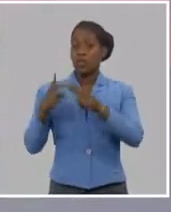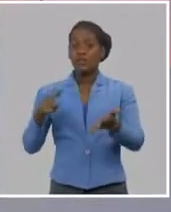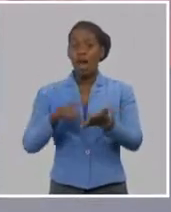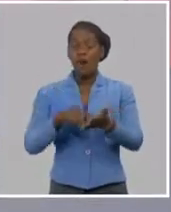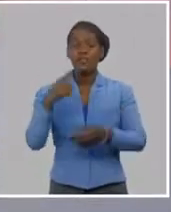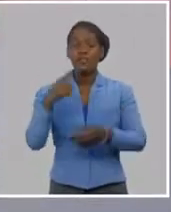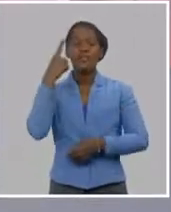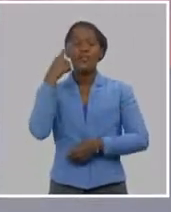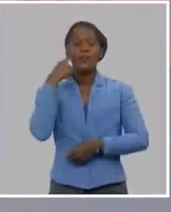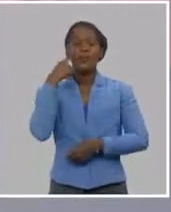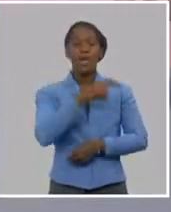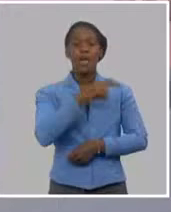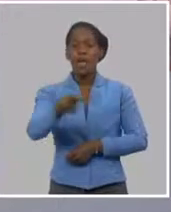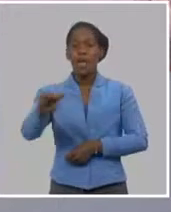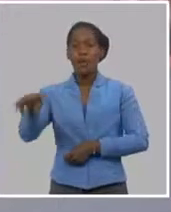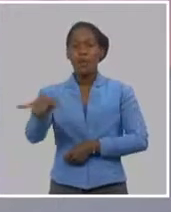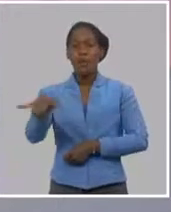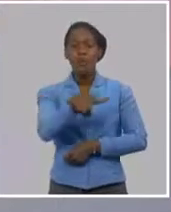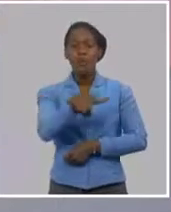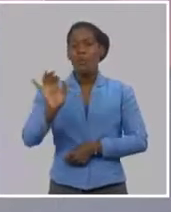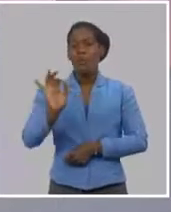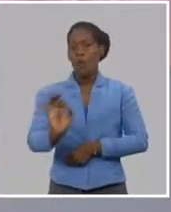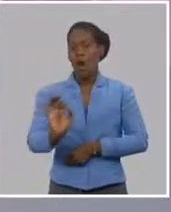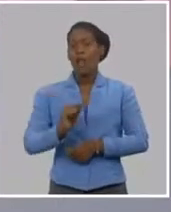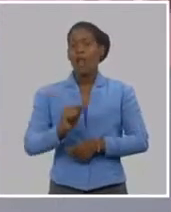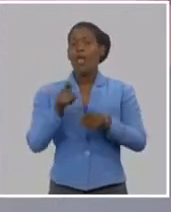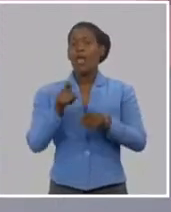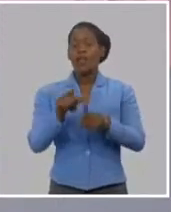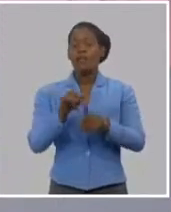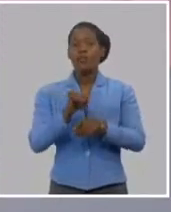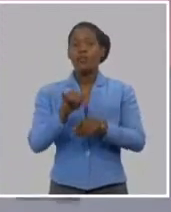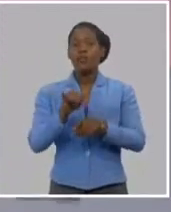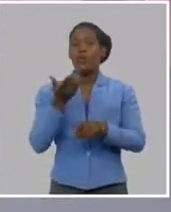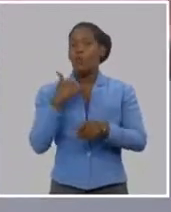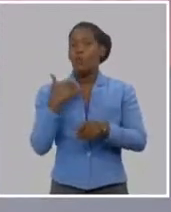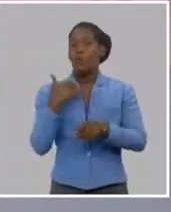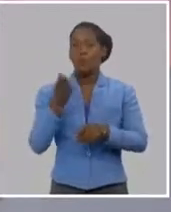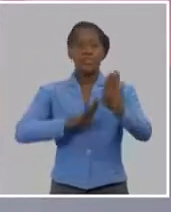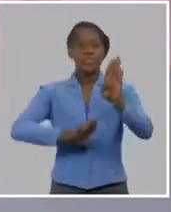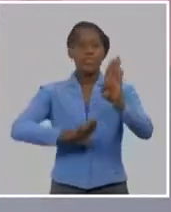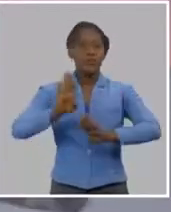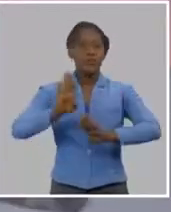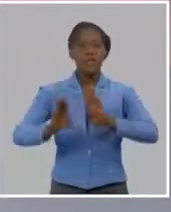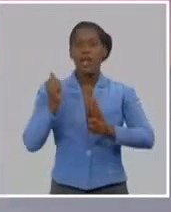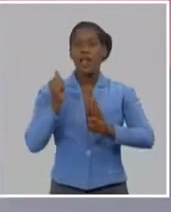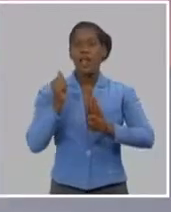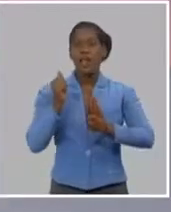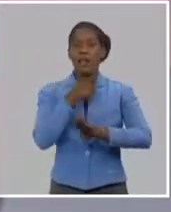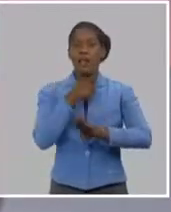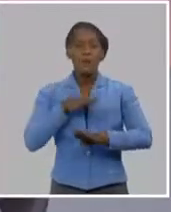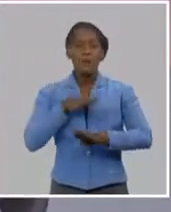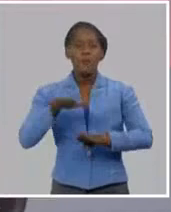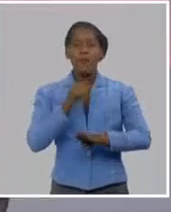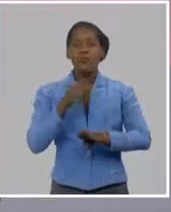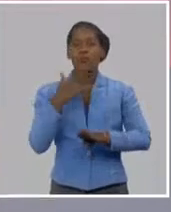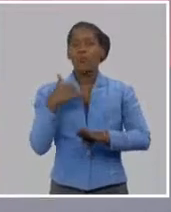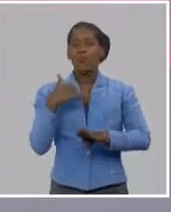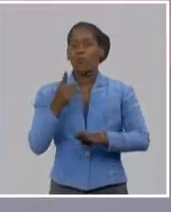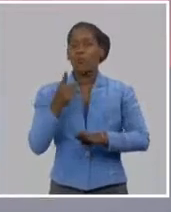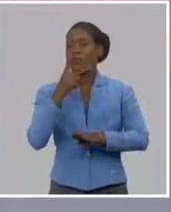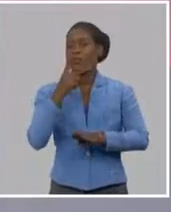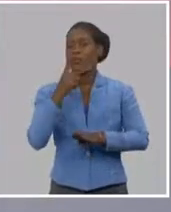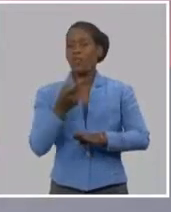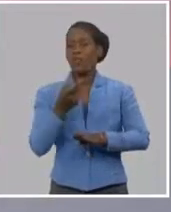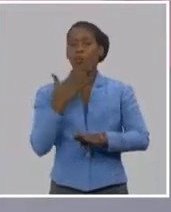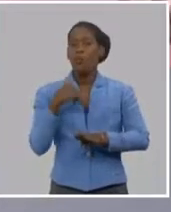La idea del bien que flota sobre todas las cosas, esa idea del bien que describe Martí y que Fidel usa para describir a Martí es una realidad.